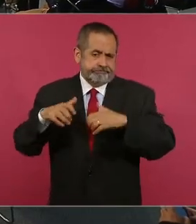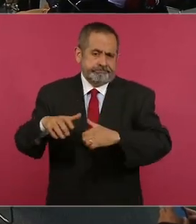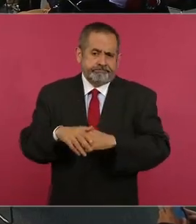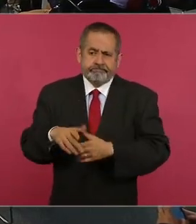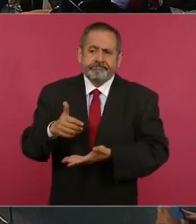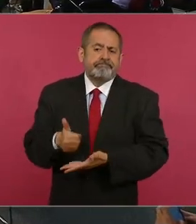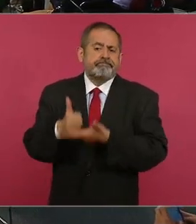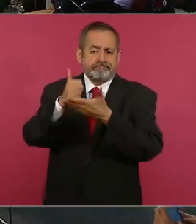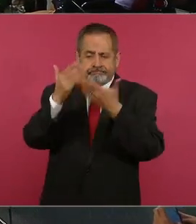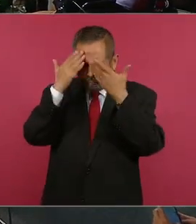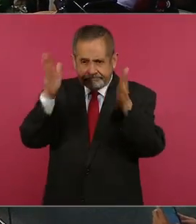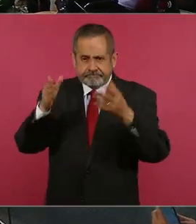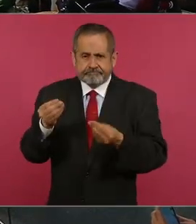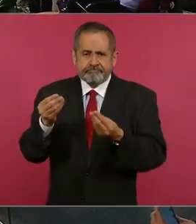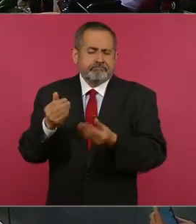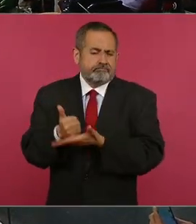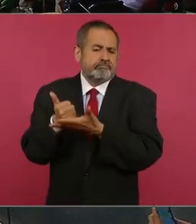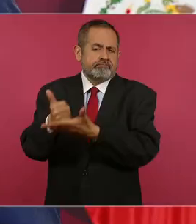ayudar mucho.